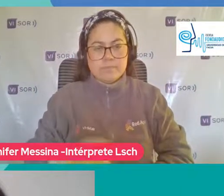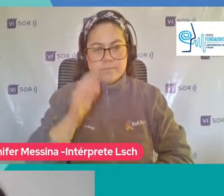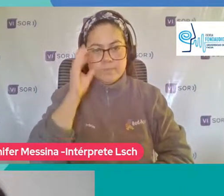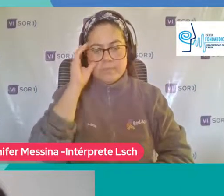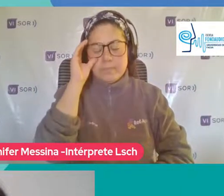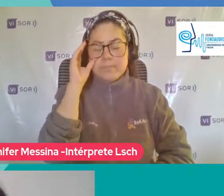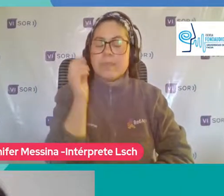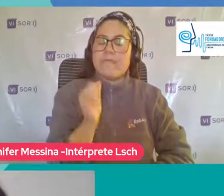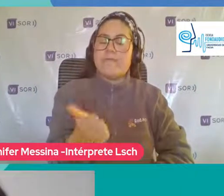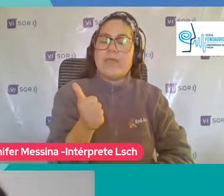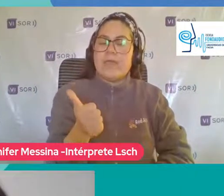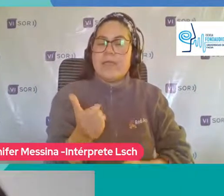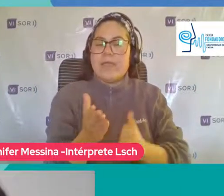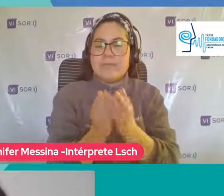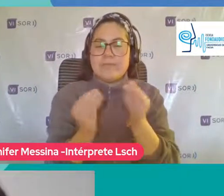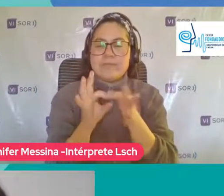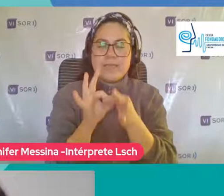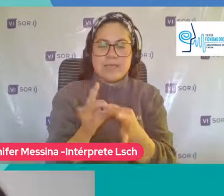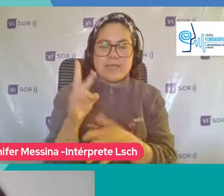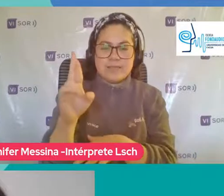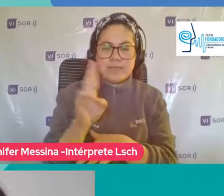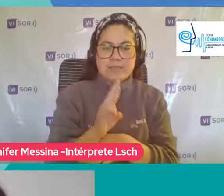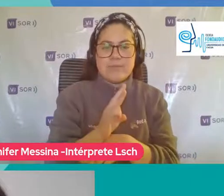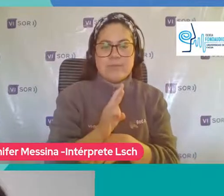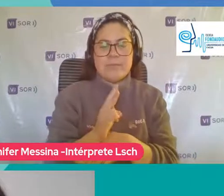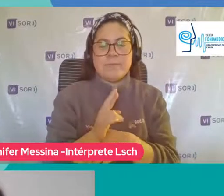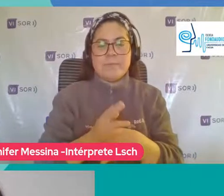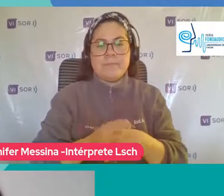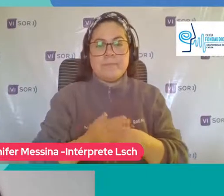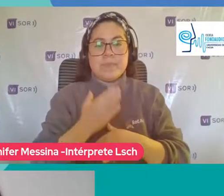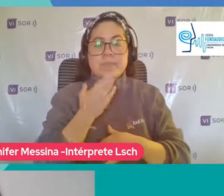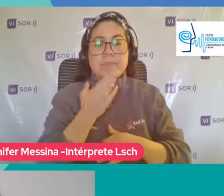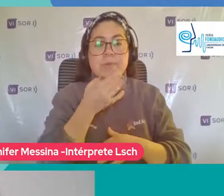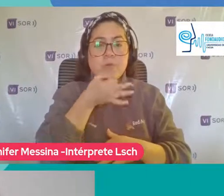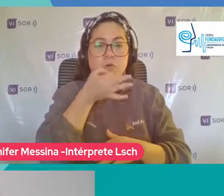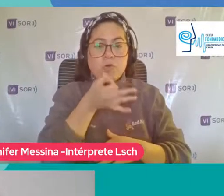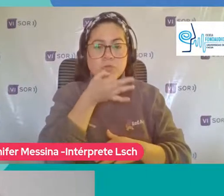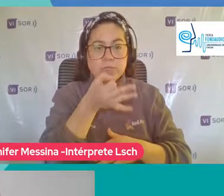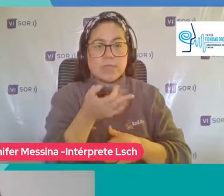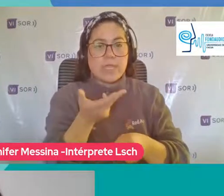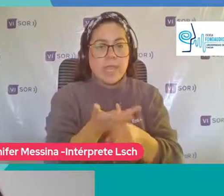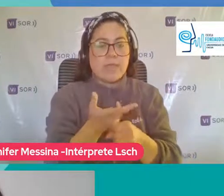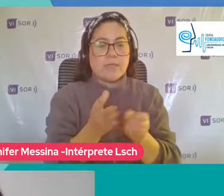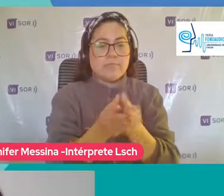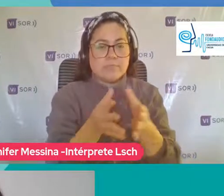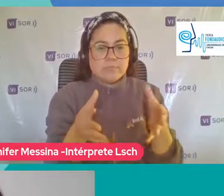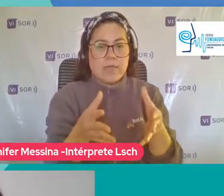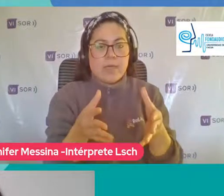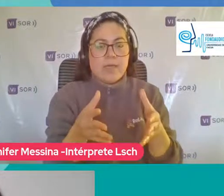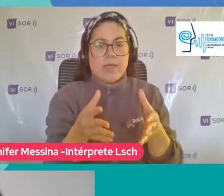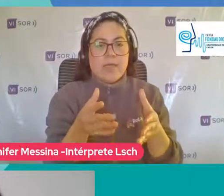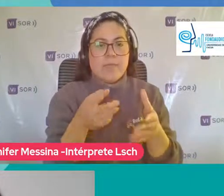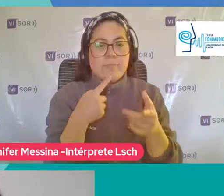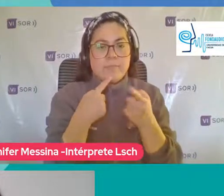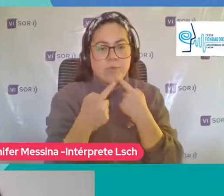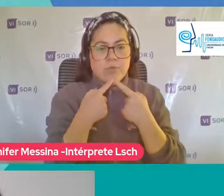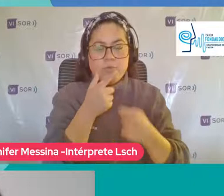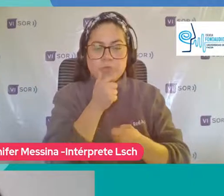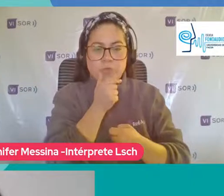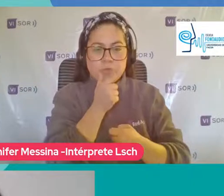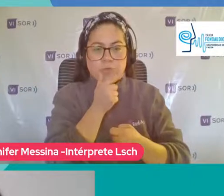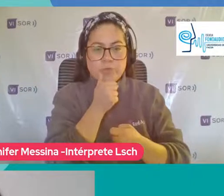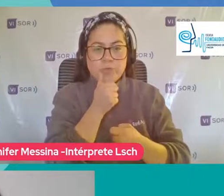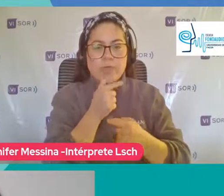Excelente respuesta Salomela Que tú nos estás entregando A esta hora Y contarte Que siguen llegando También algunas inquietudes Que estamos tratando La verdad De